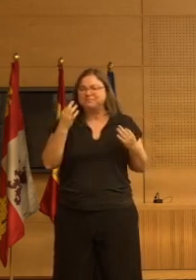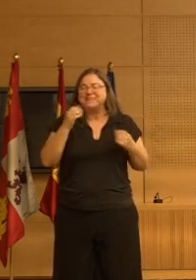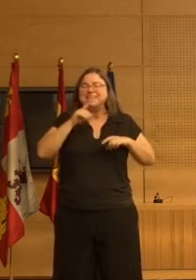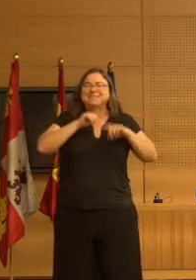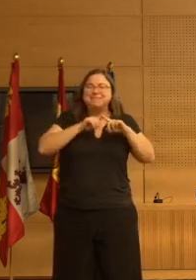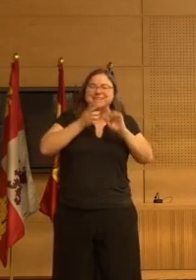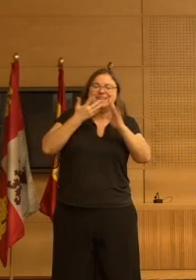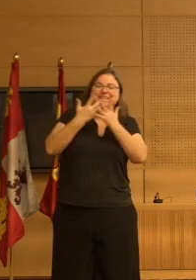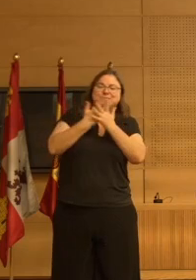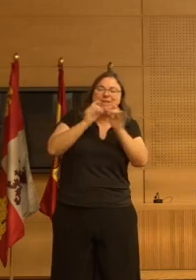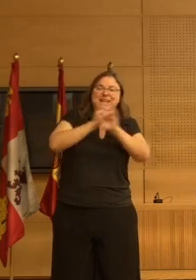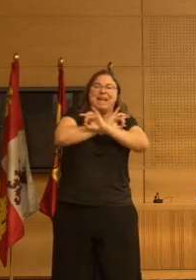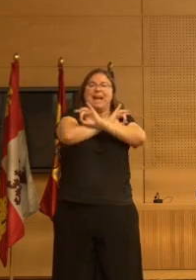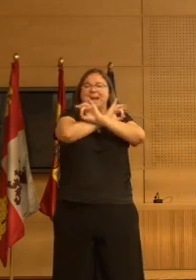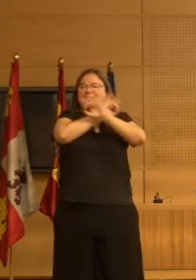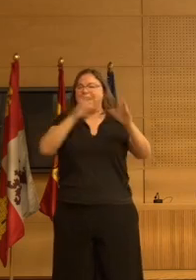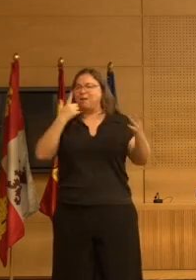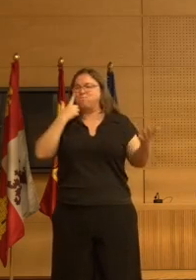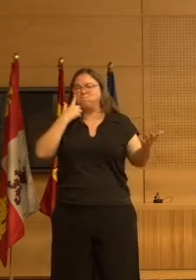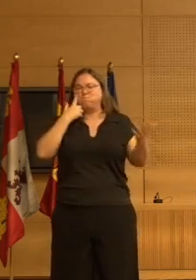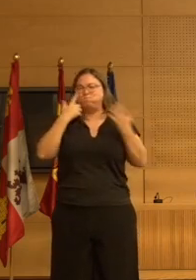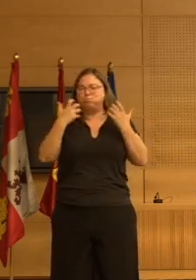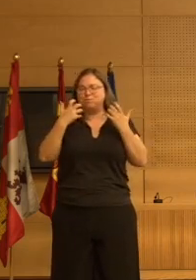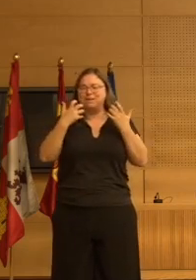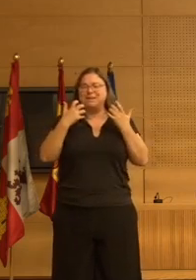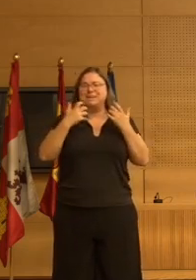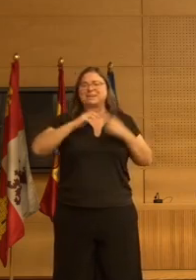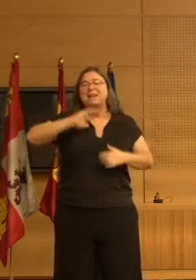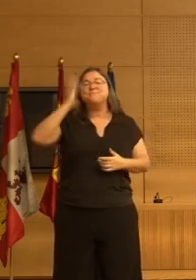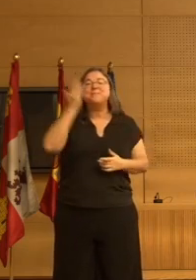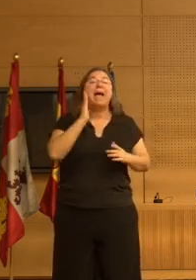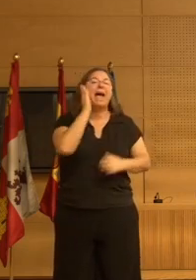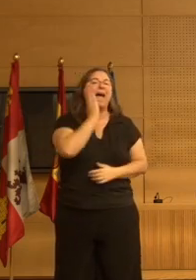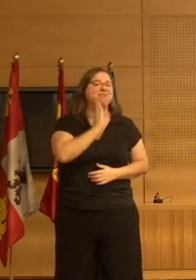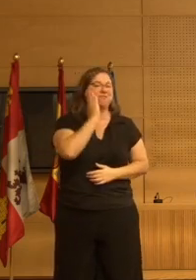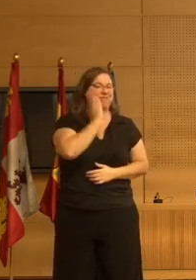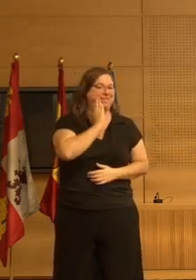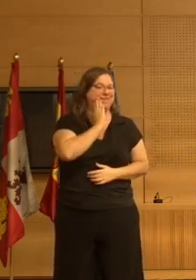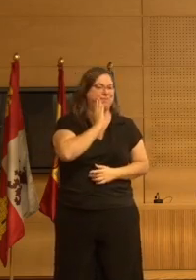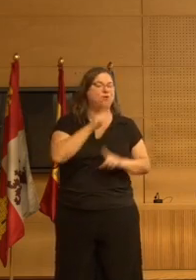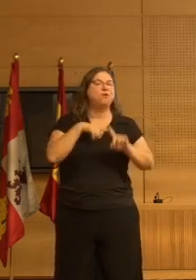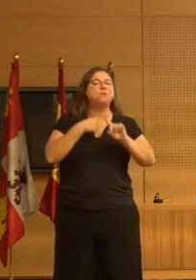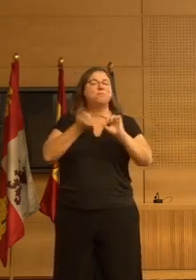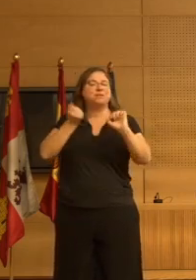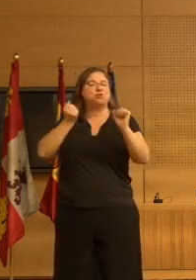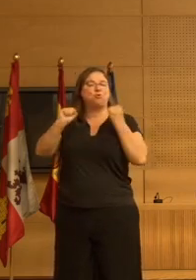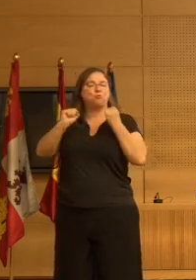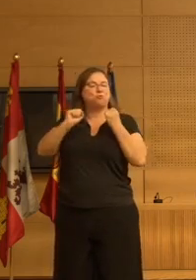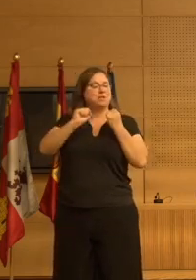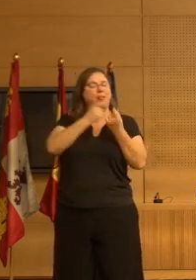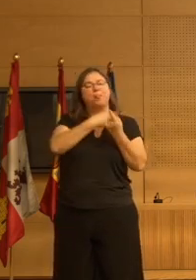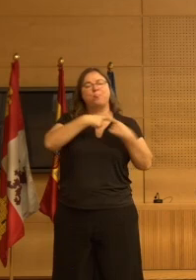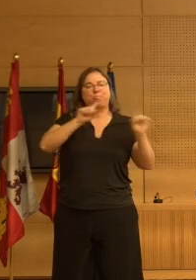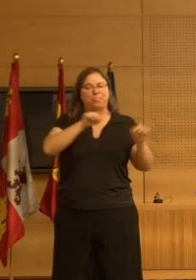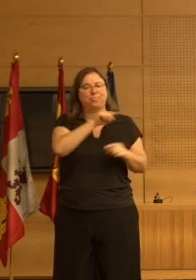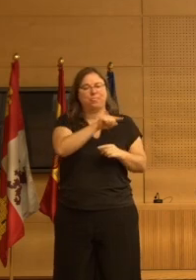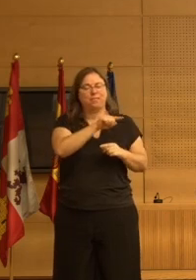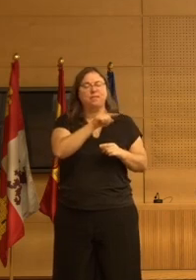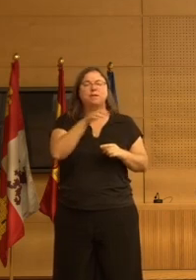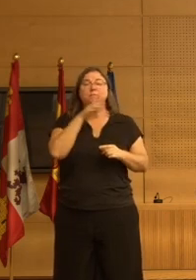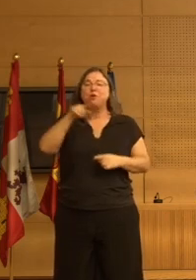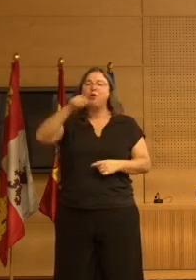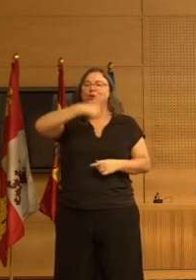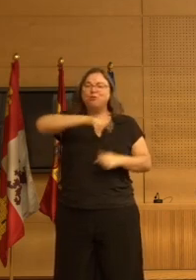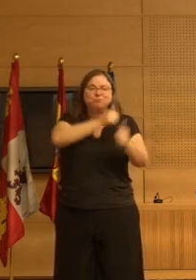clara y predominante la alteración afectiva y conductual. Sin embargo, todavía nos movemos